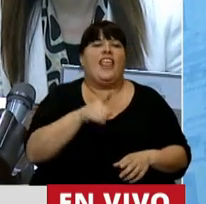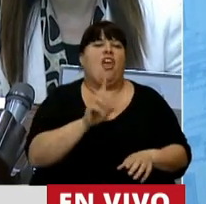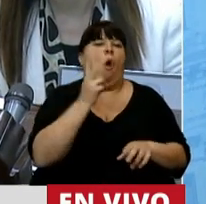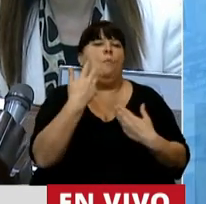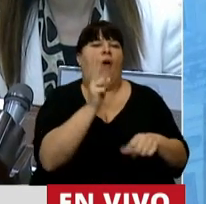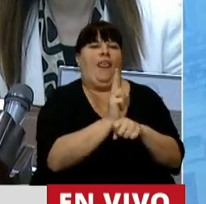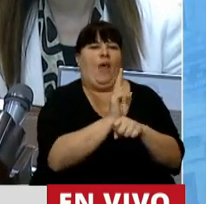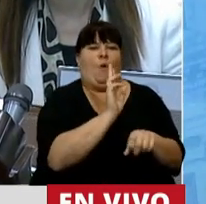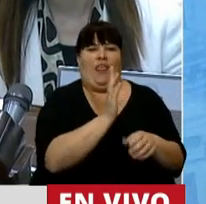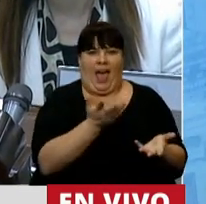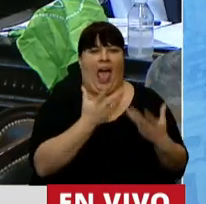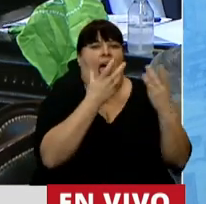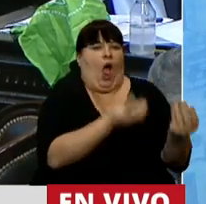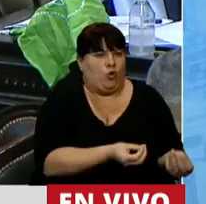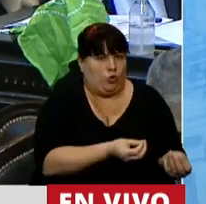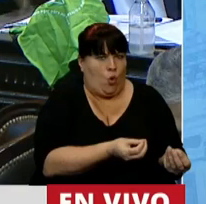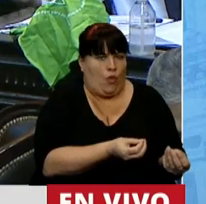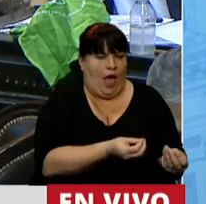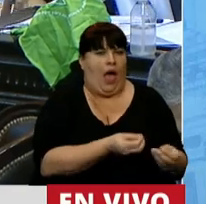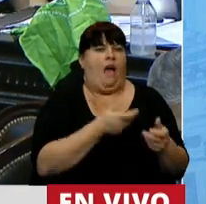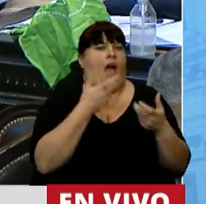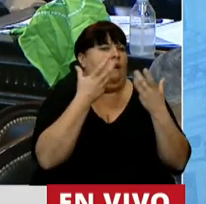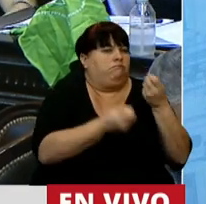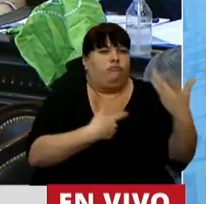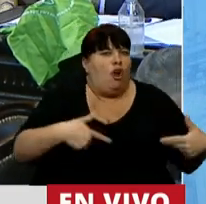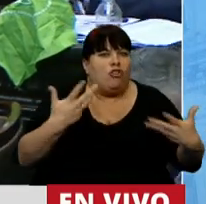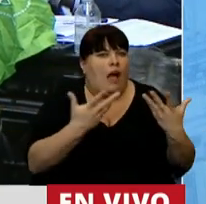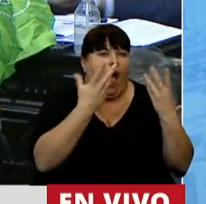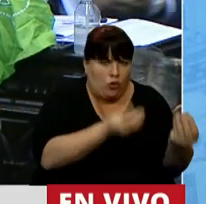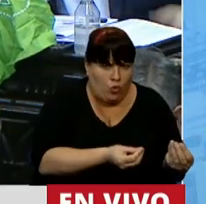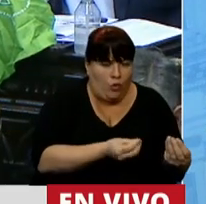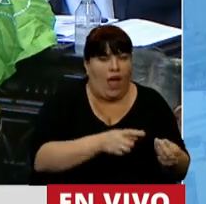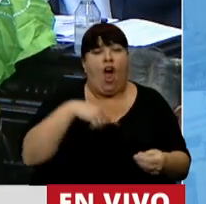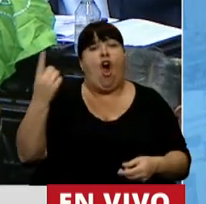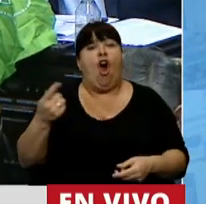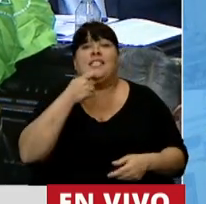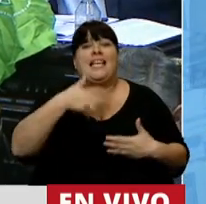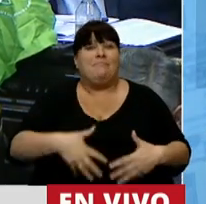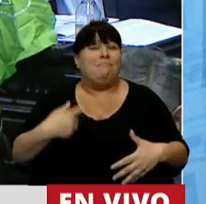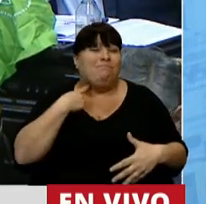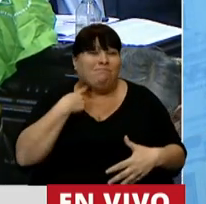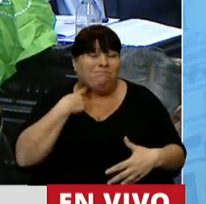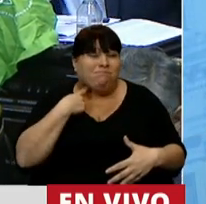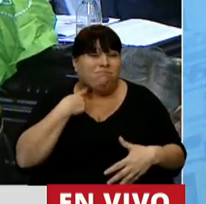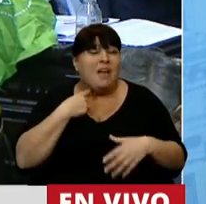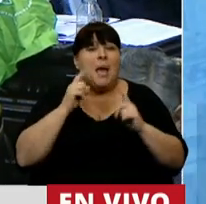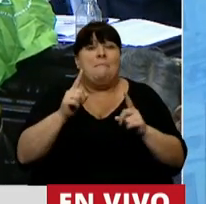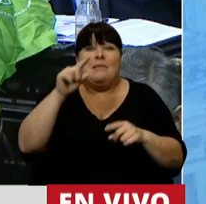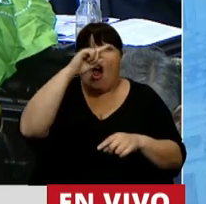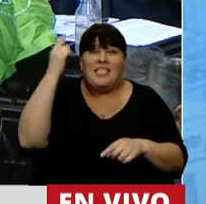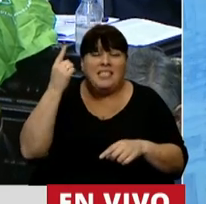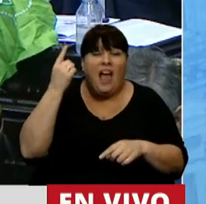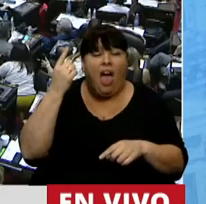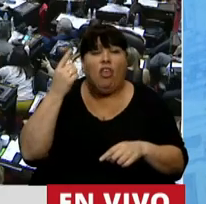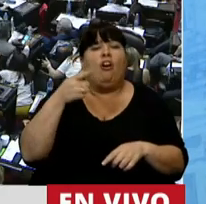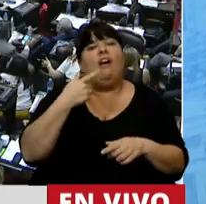tutelar, ayudar, socorrer. A los indeseados, el mismo Estado